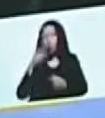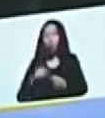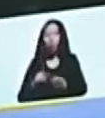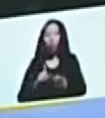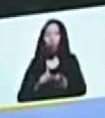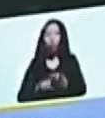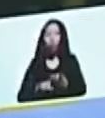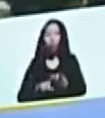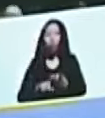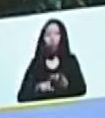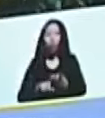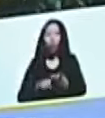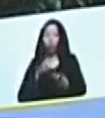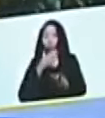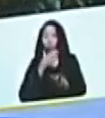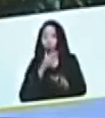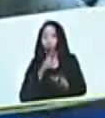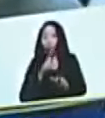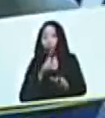con su facilitación,